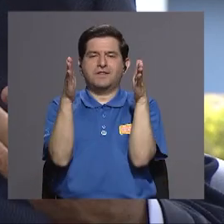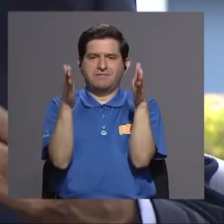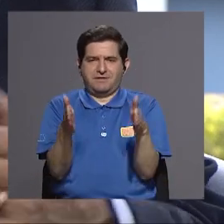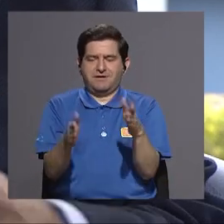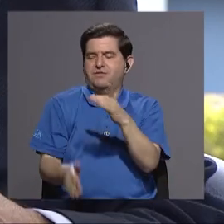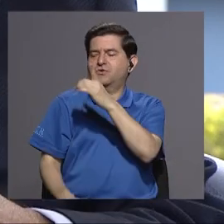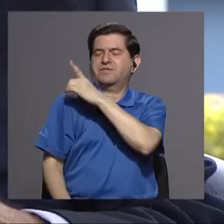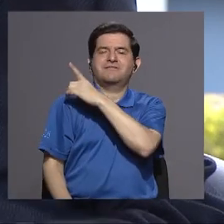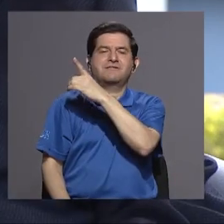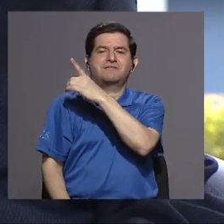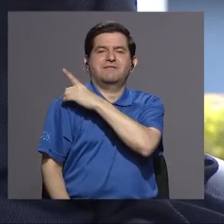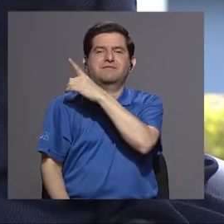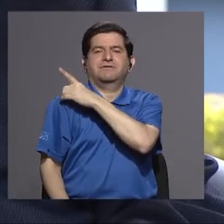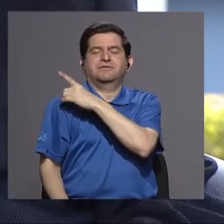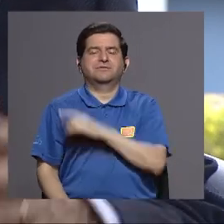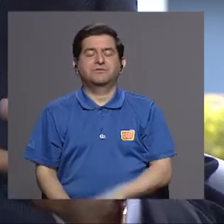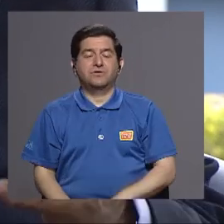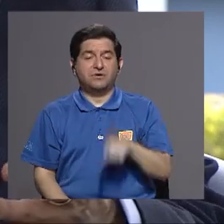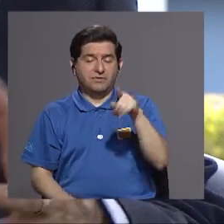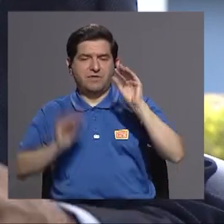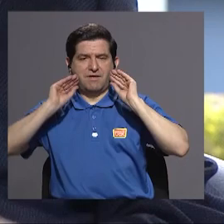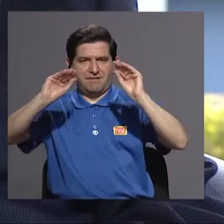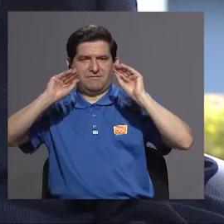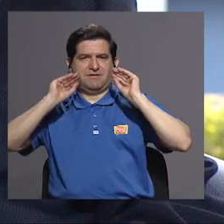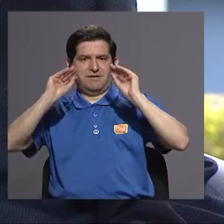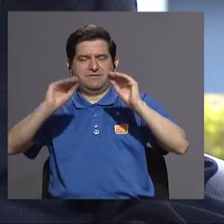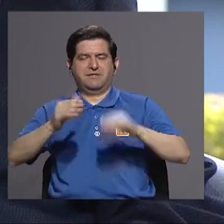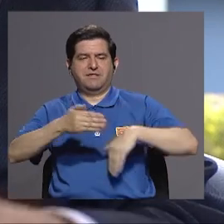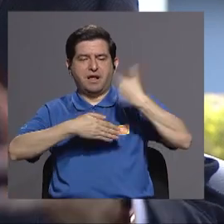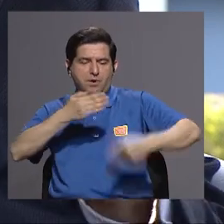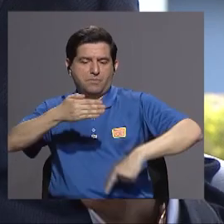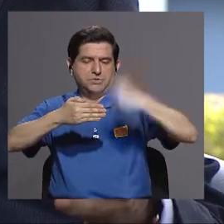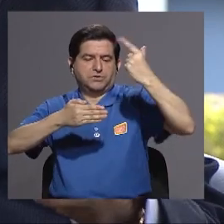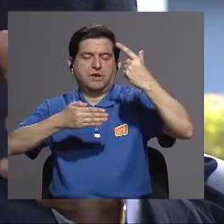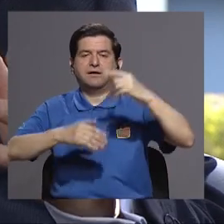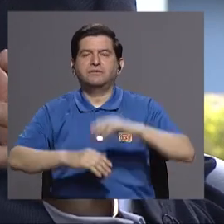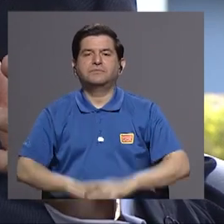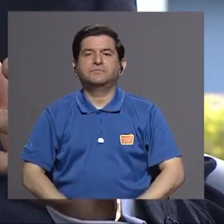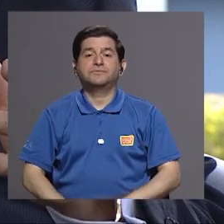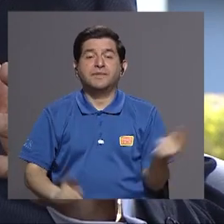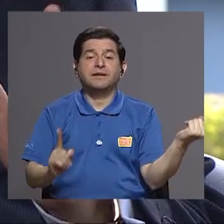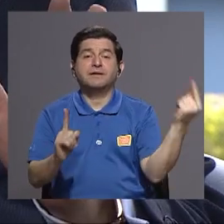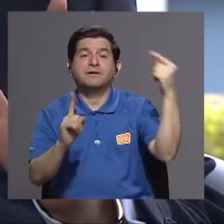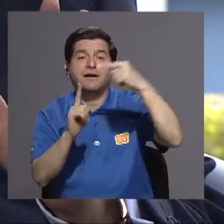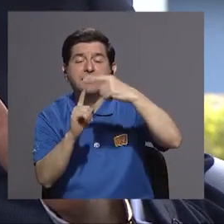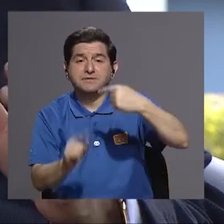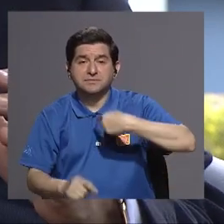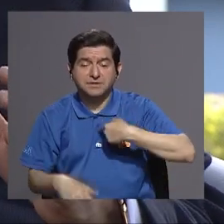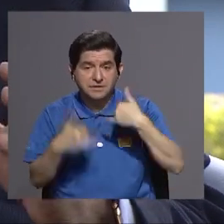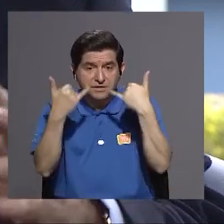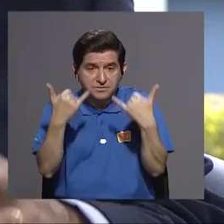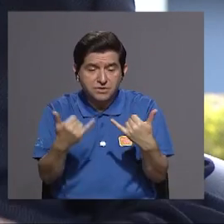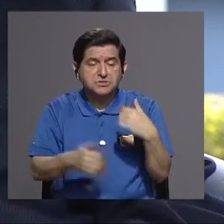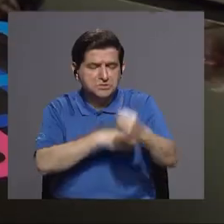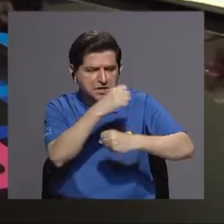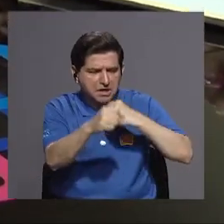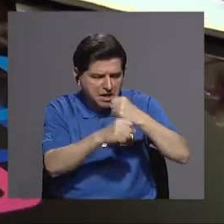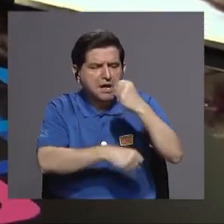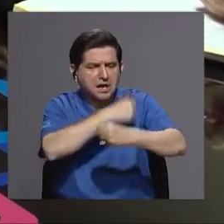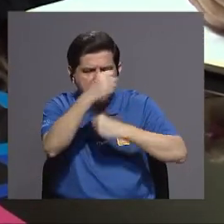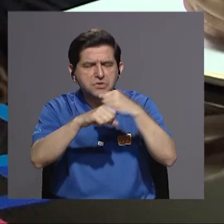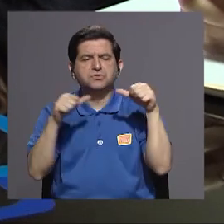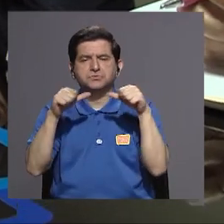o director de la cátedra de posgrado y así hasta que yo todos varios años